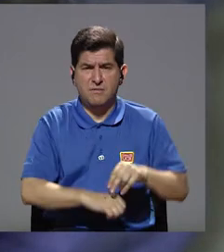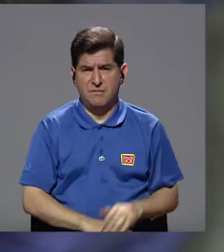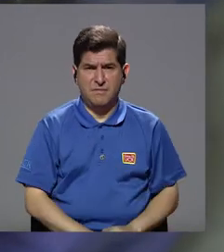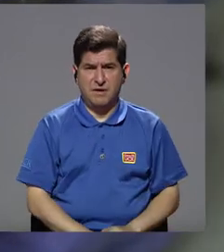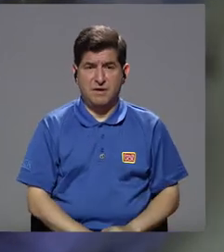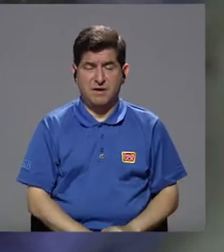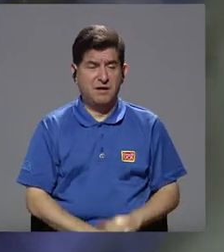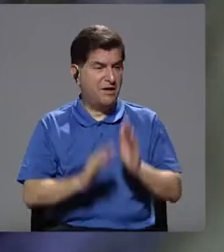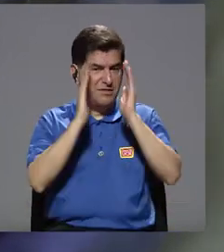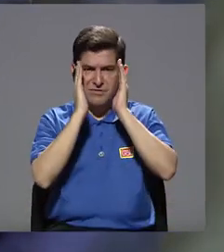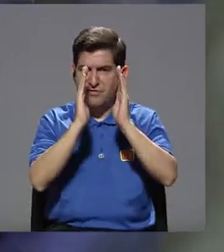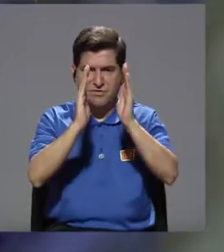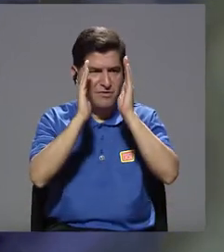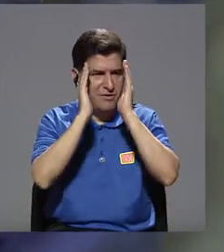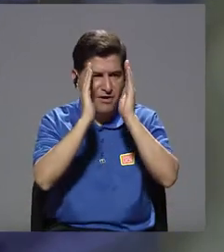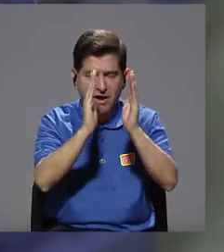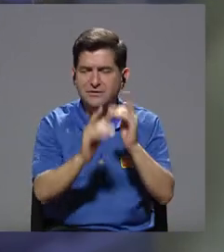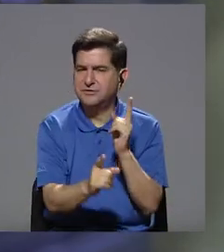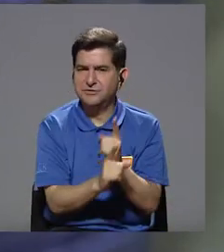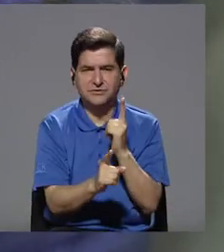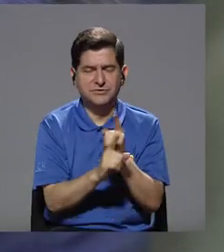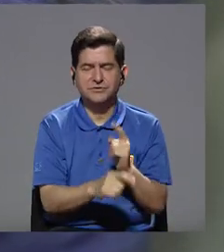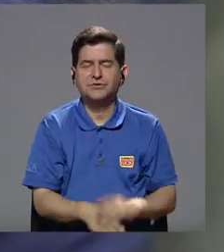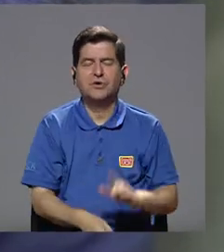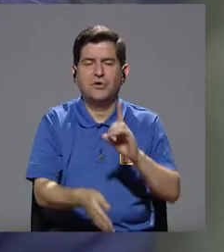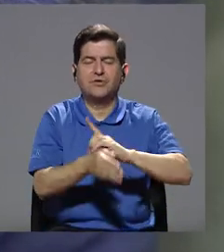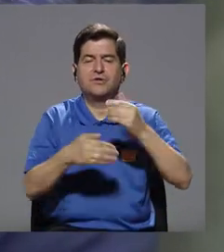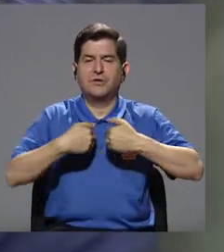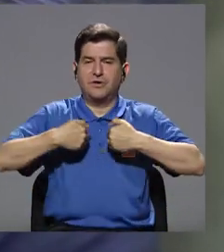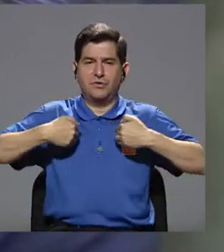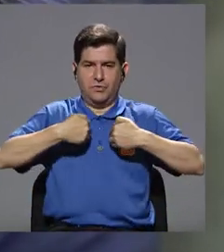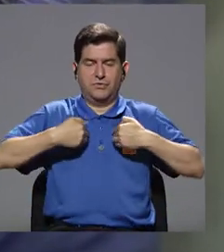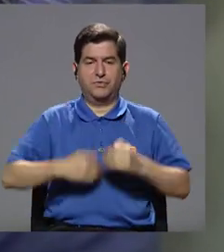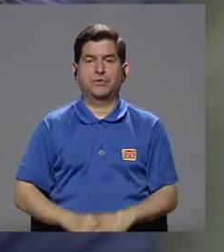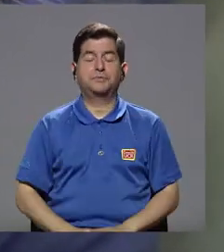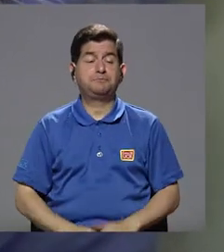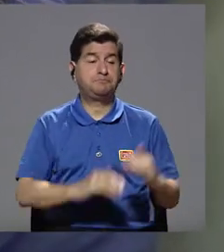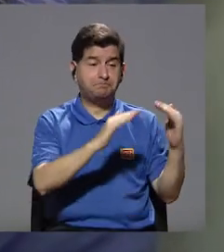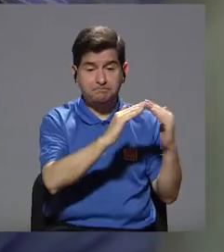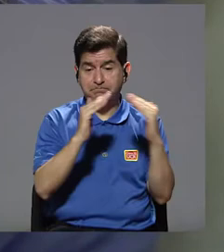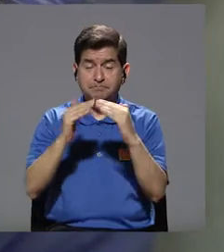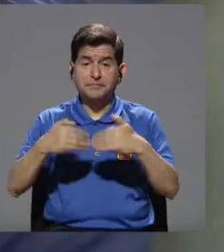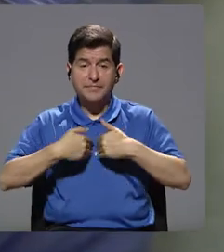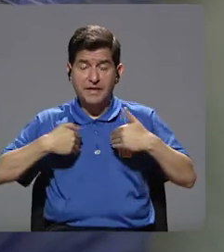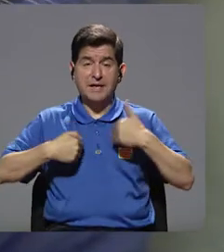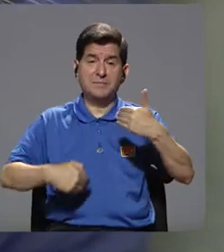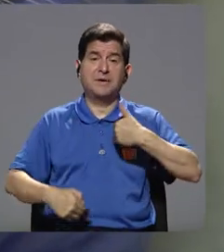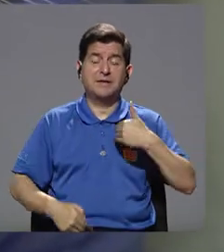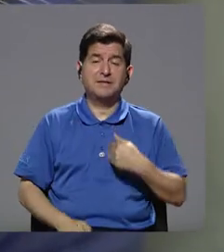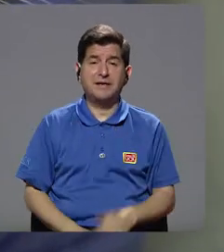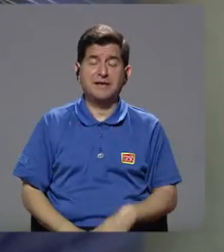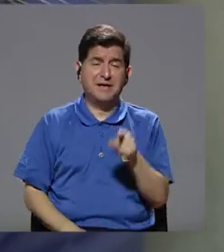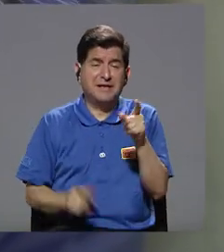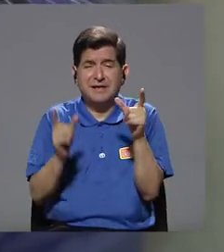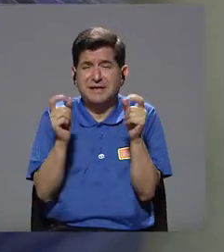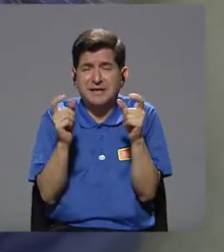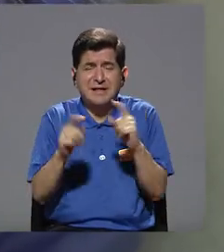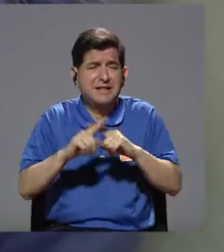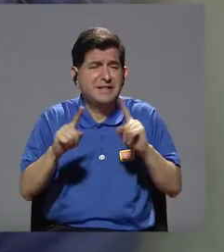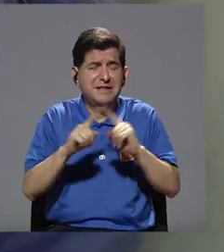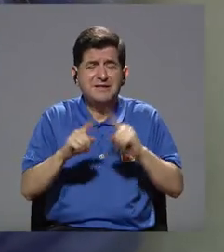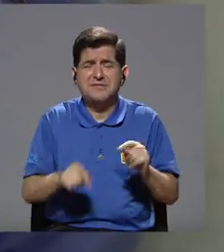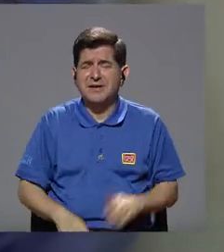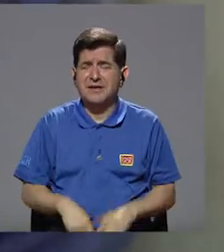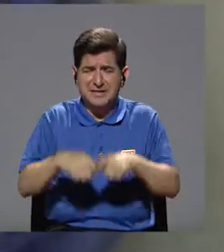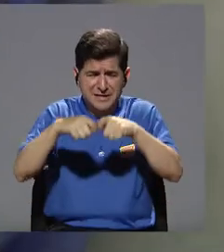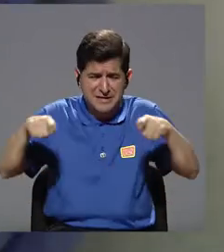vemos es que no atienden, no le brindan la atención veterinaria a los animales. Llegamos a las casas y hay animales que tienen tumores de muchos